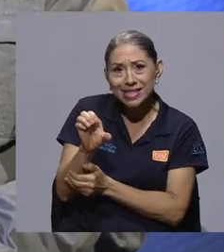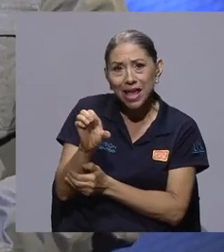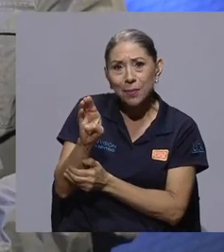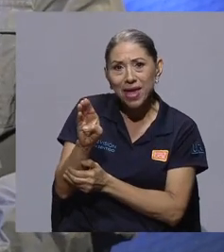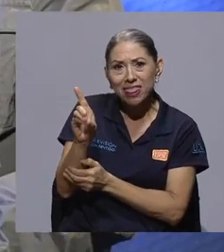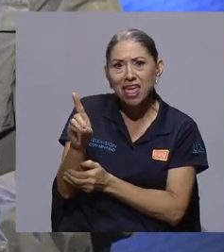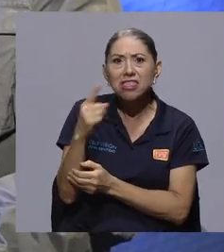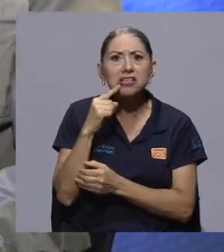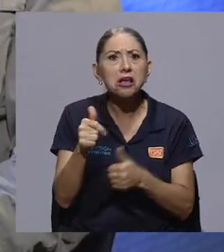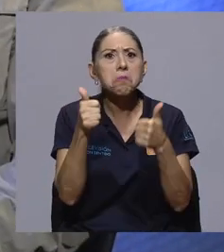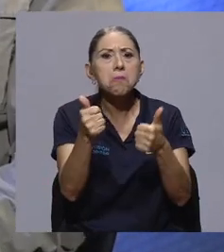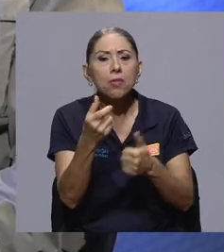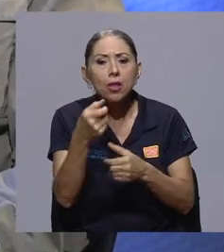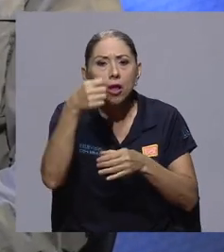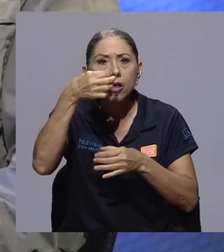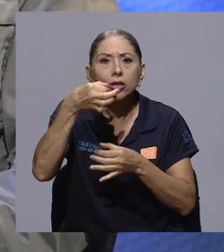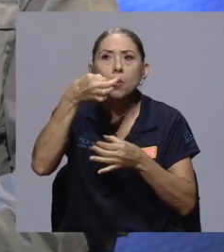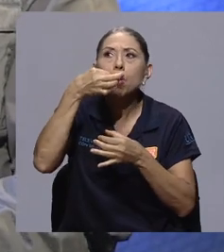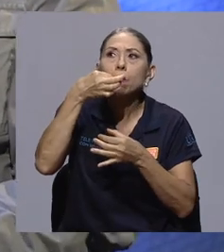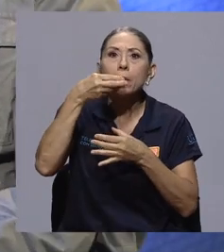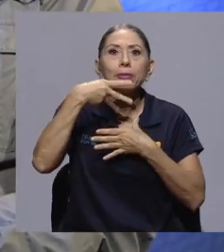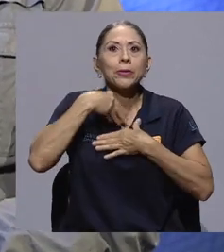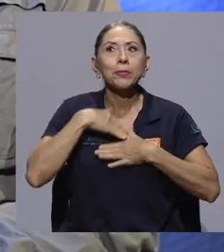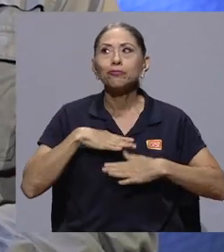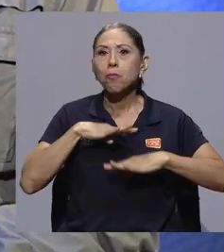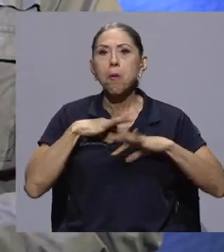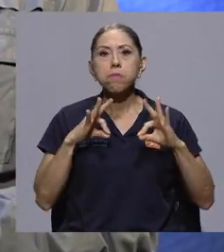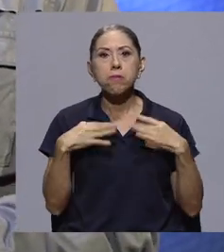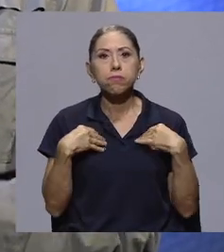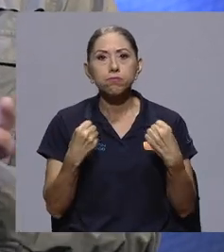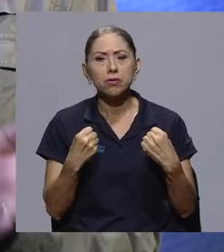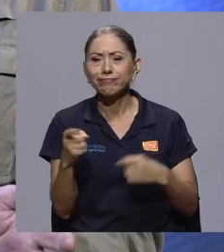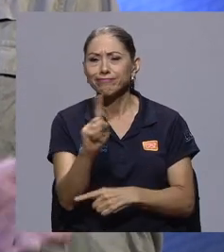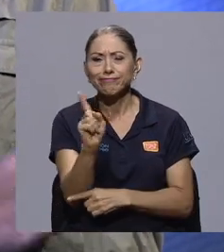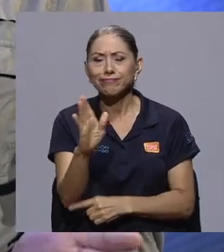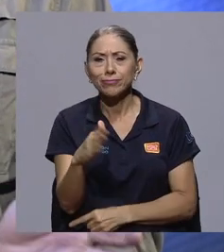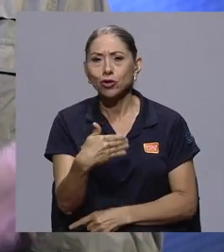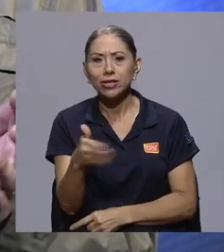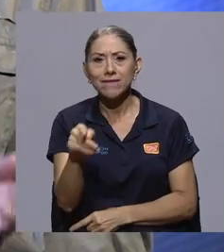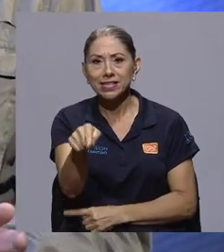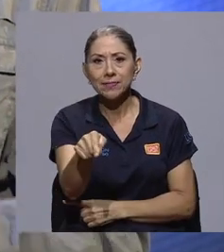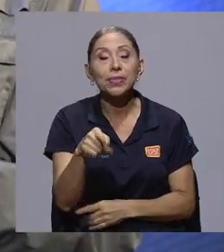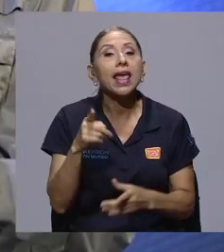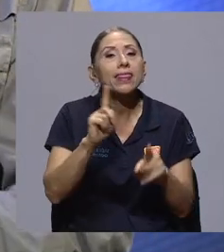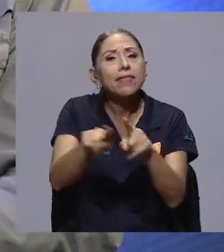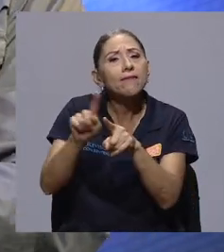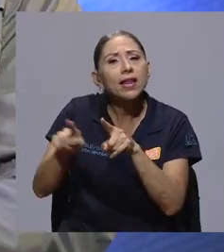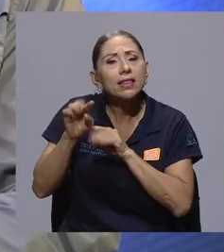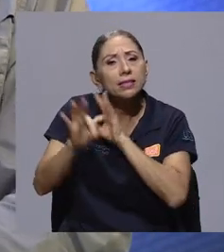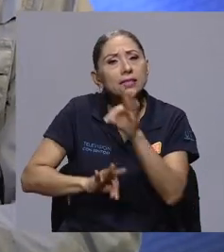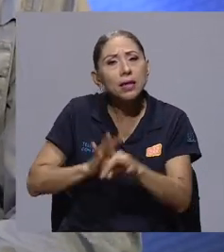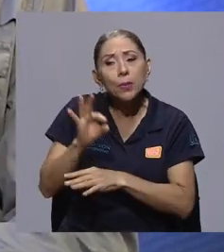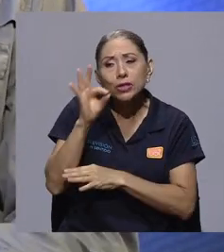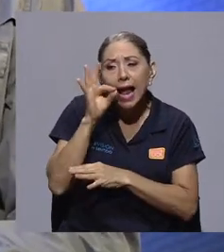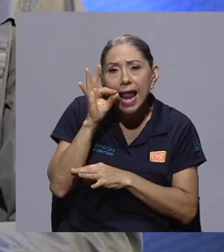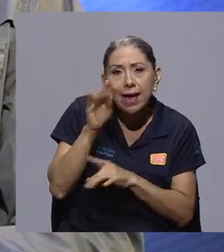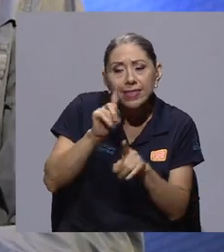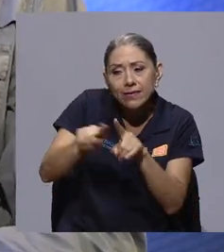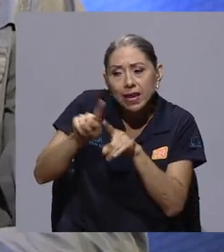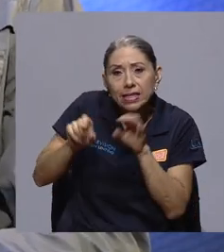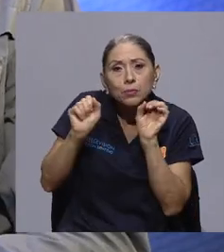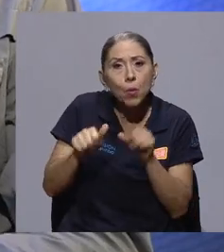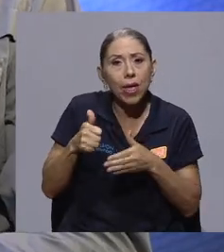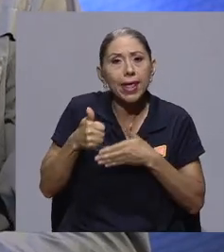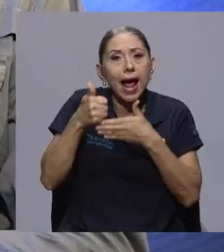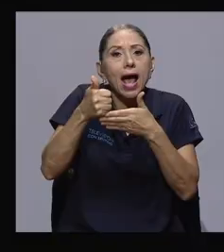que el CBD sirve para todo. Tampoco funciona así. Hay ciertas variedades de cannabis que consumidas de cierta forma pueden ayudar a mejorar